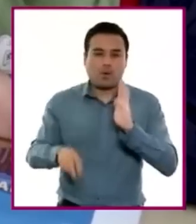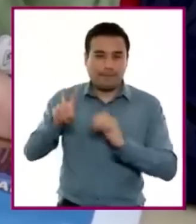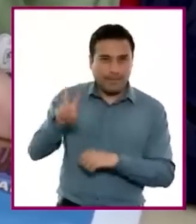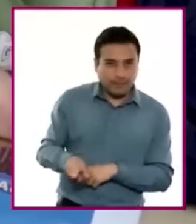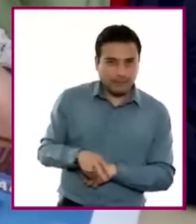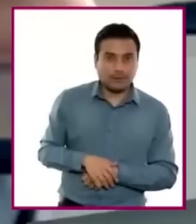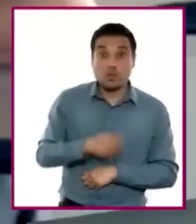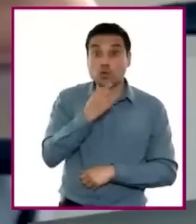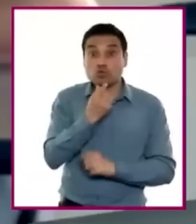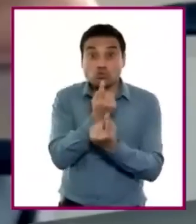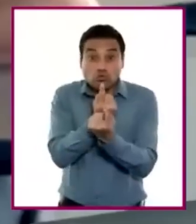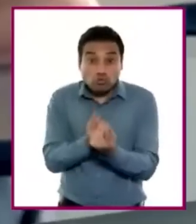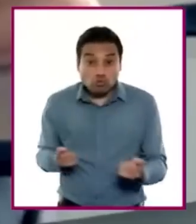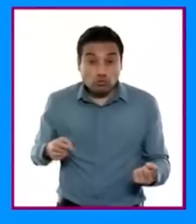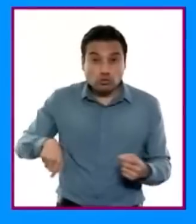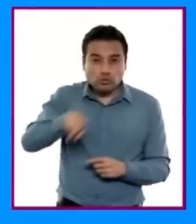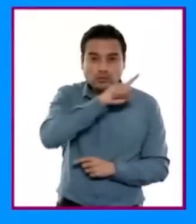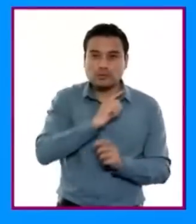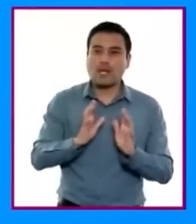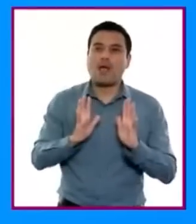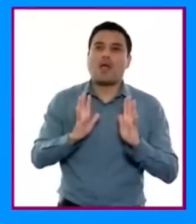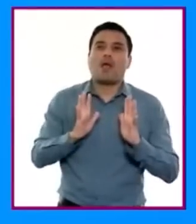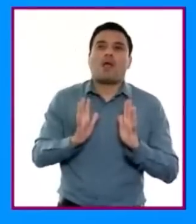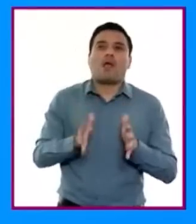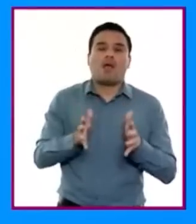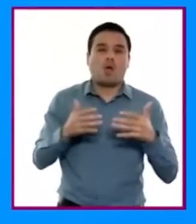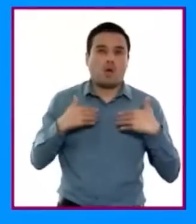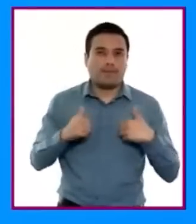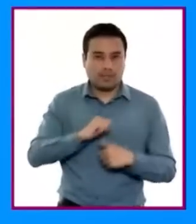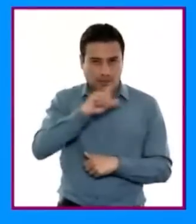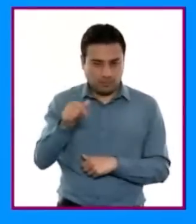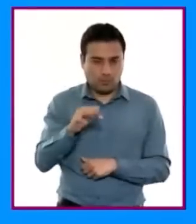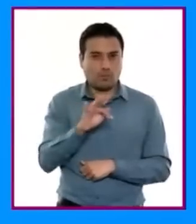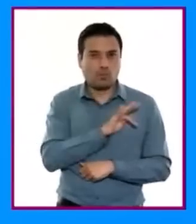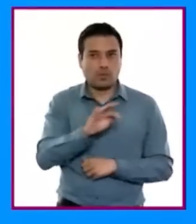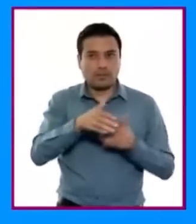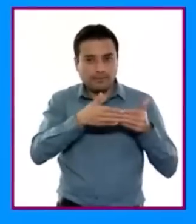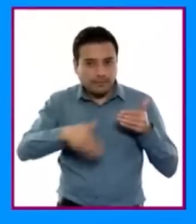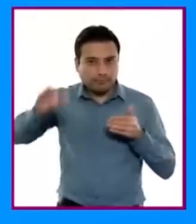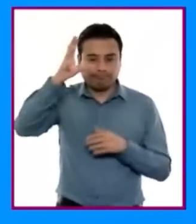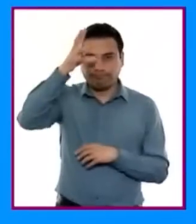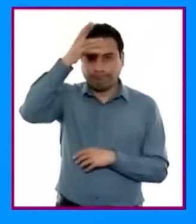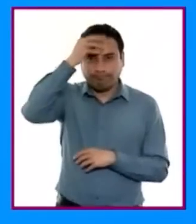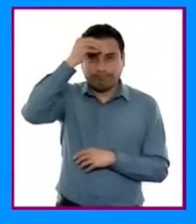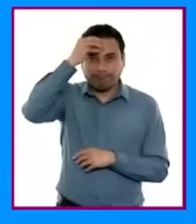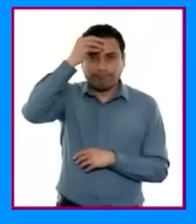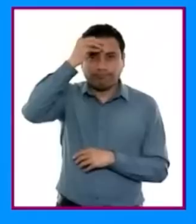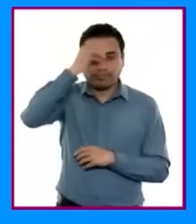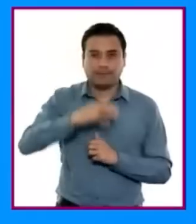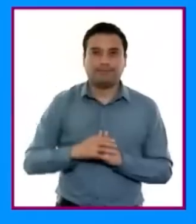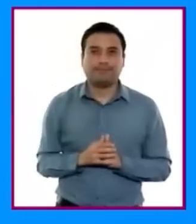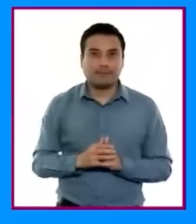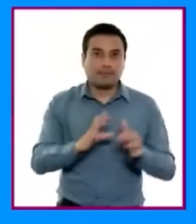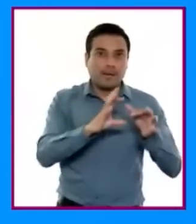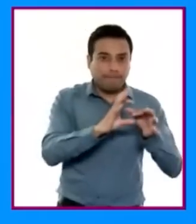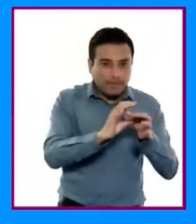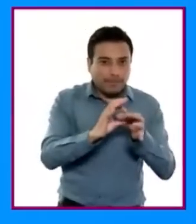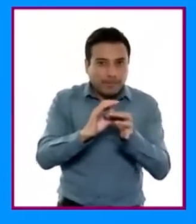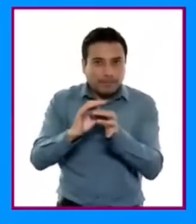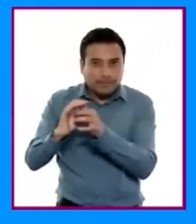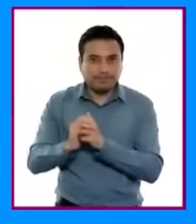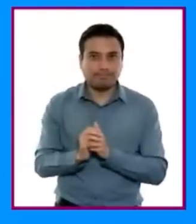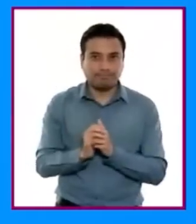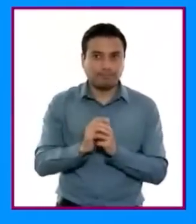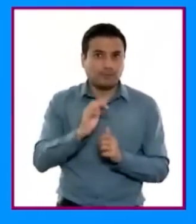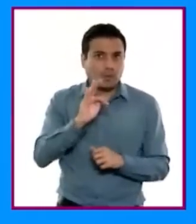niñas, niños y adolescentes construyan nociones y nuevos conocimientos que sean consistentes y que puedan